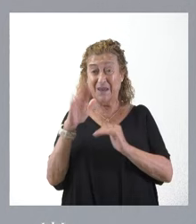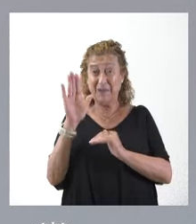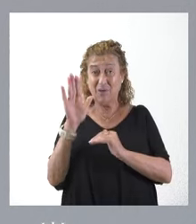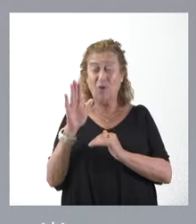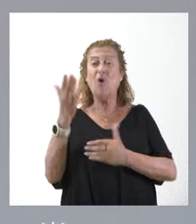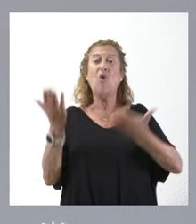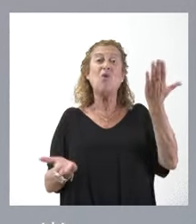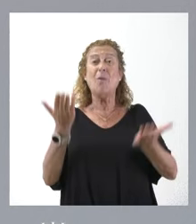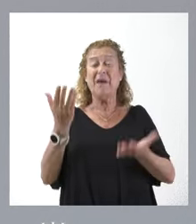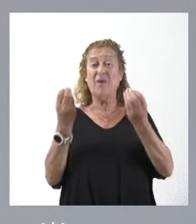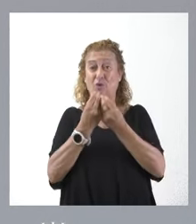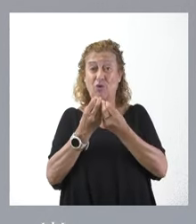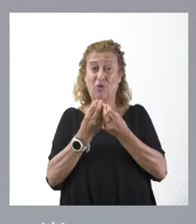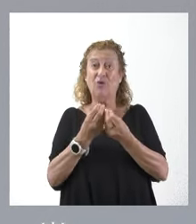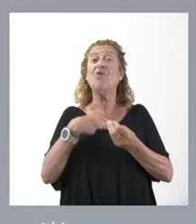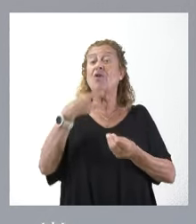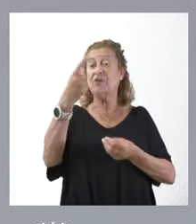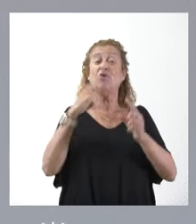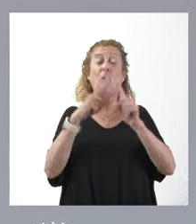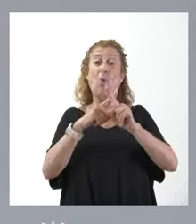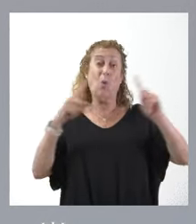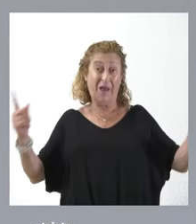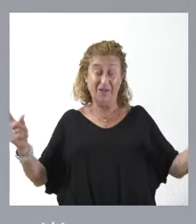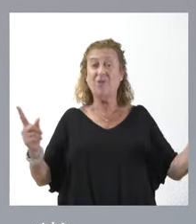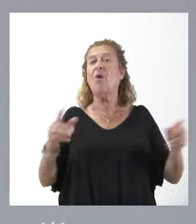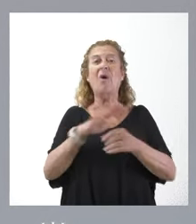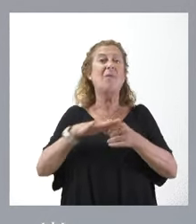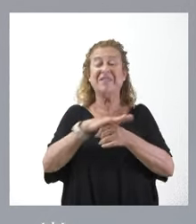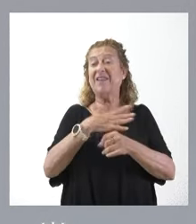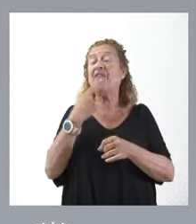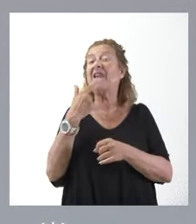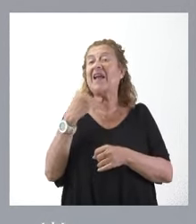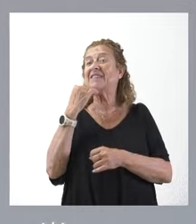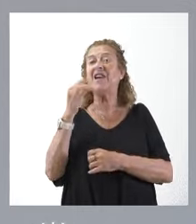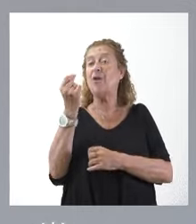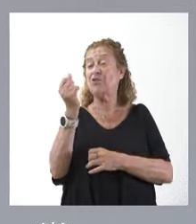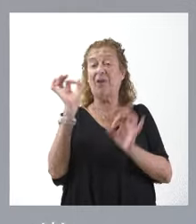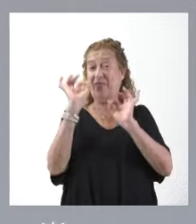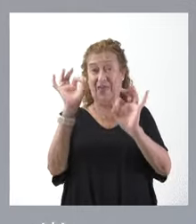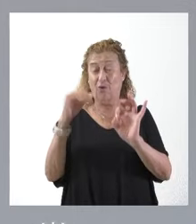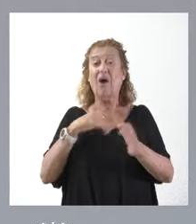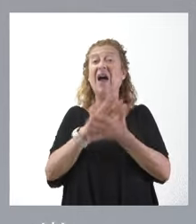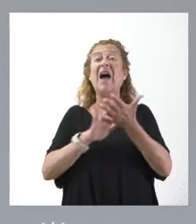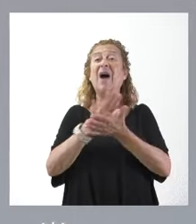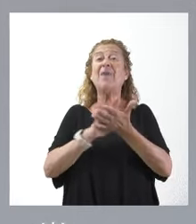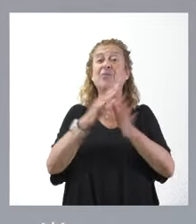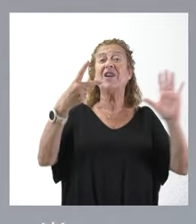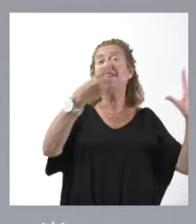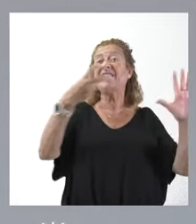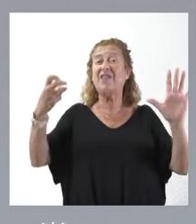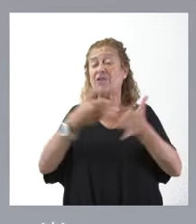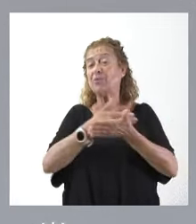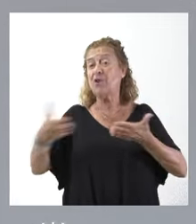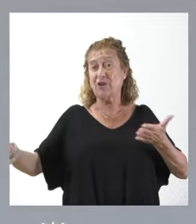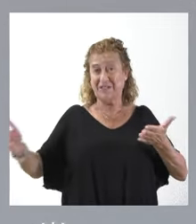comparado con el coste anual que les he mencionado, básicamente es un coste cero. Estamos hablando de unos 700 millones de euros anuales.